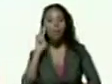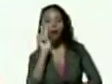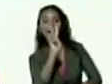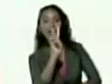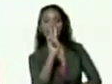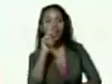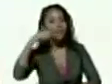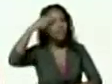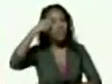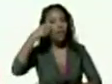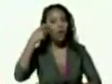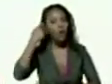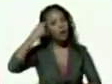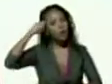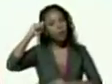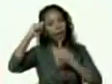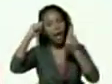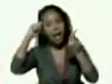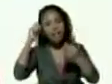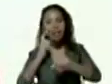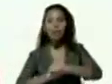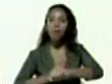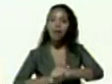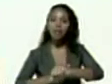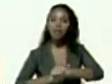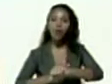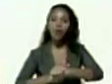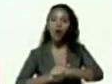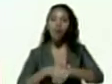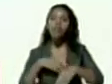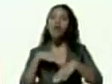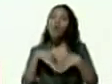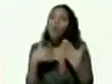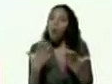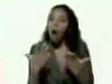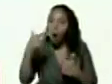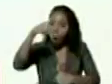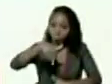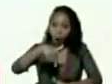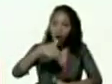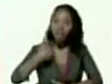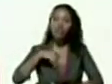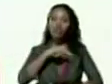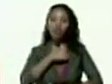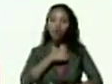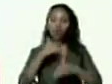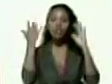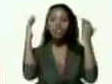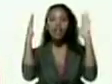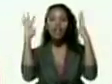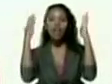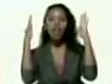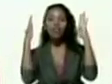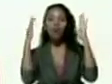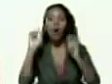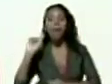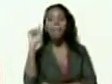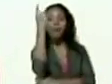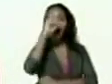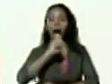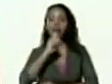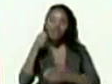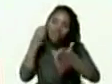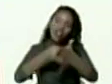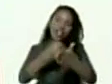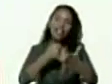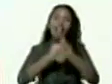para recordar ese momento del cual hoy estamos conmemorando el primer año de batalla